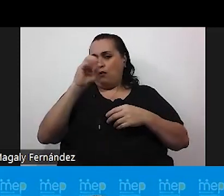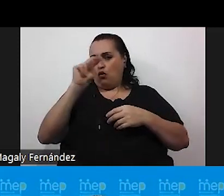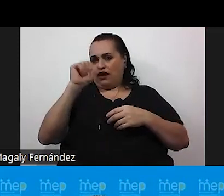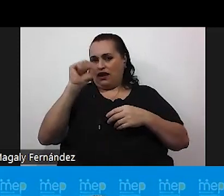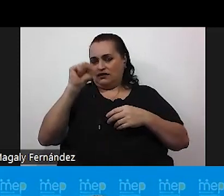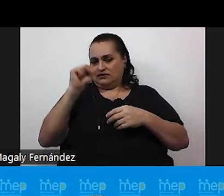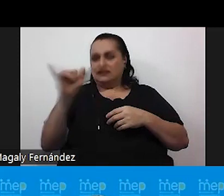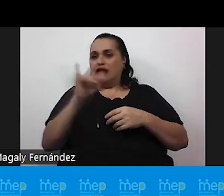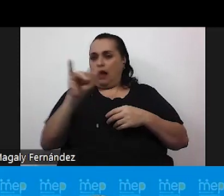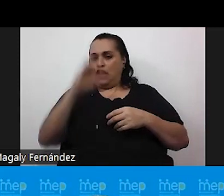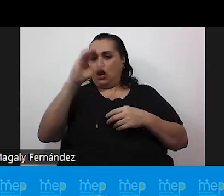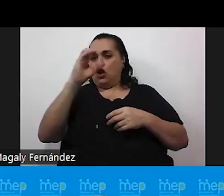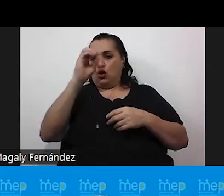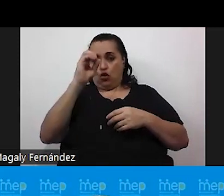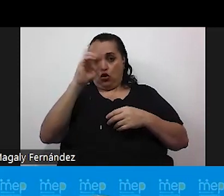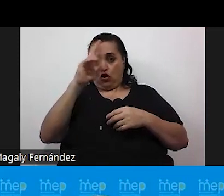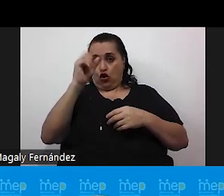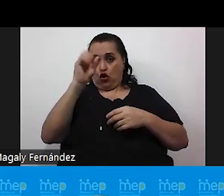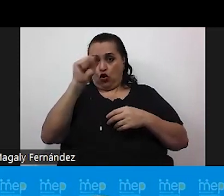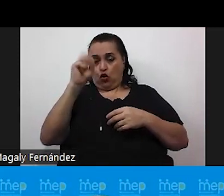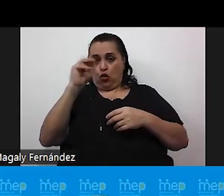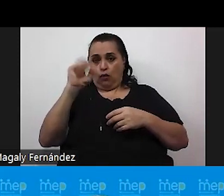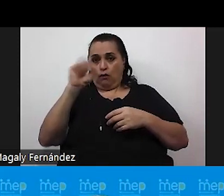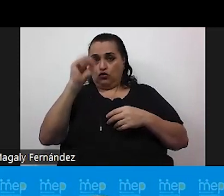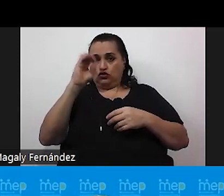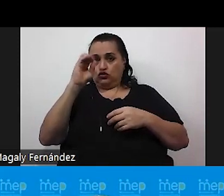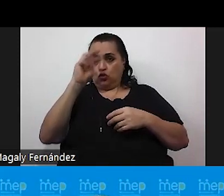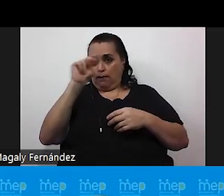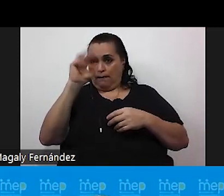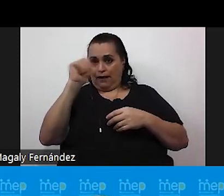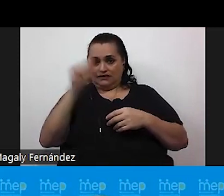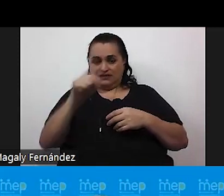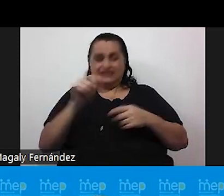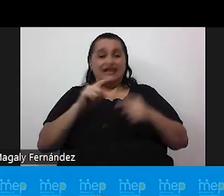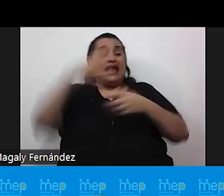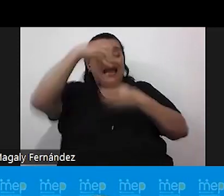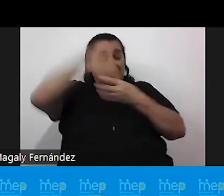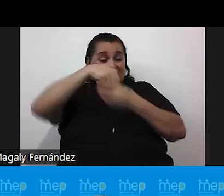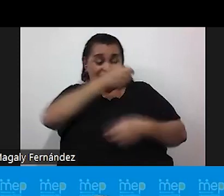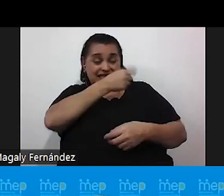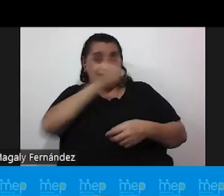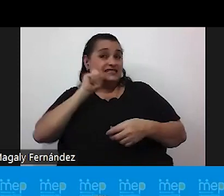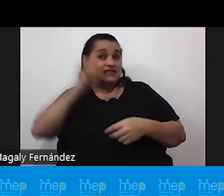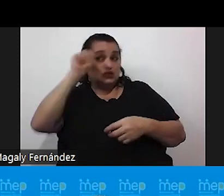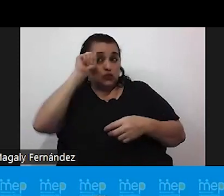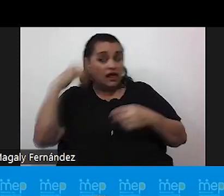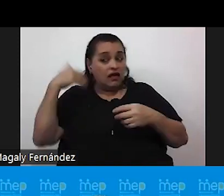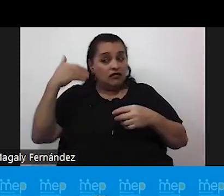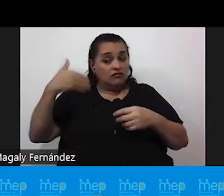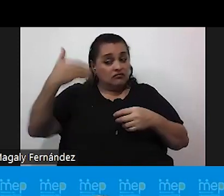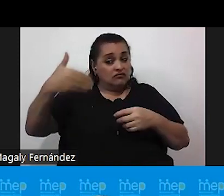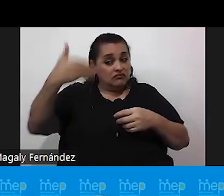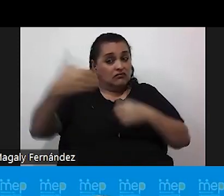Y a veces al nacer no nos damos cuenta de la intersexualidad sino hasta que con el transcurso de los años y en la